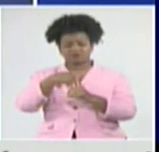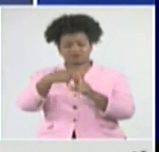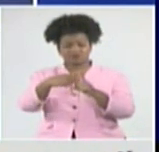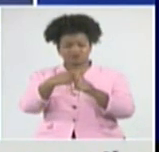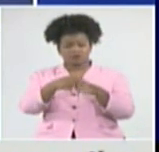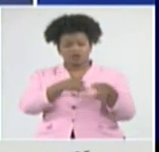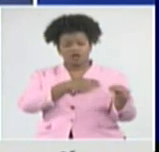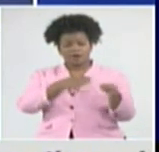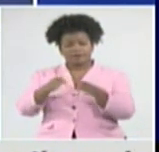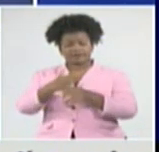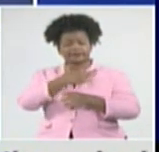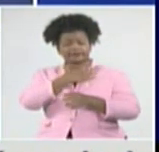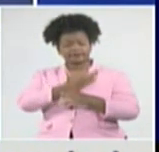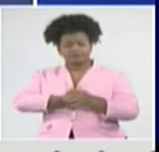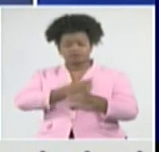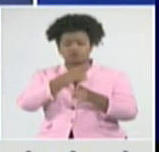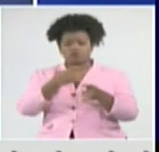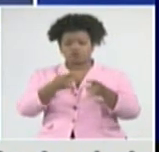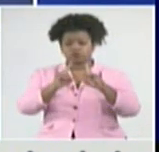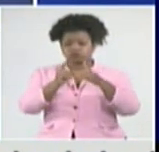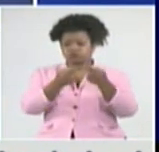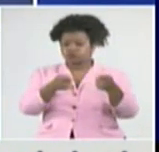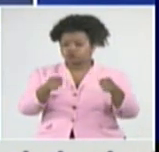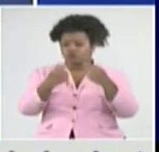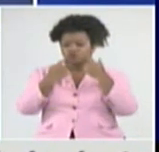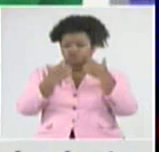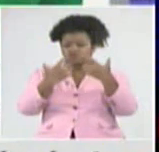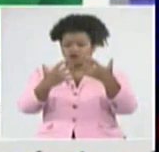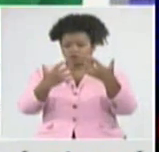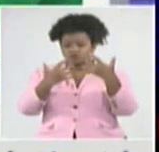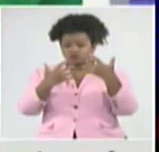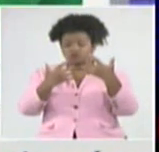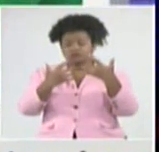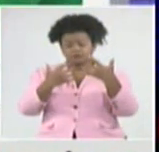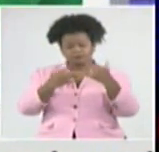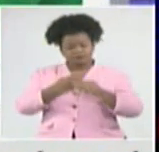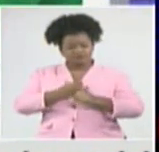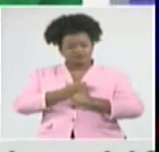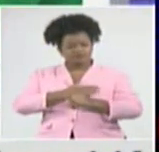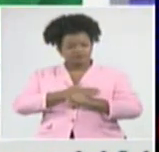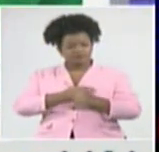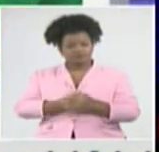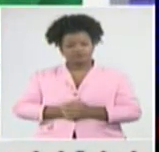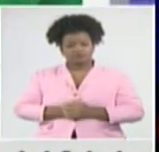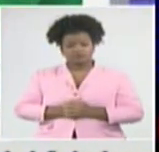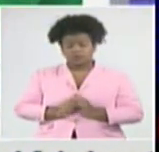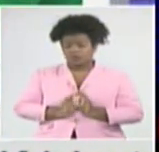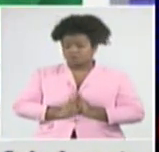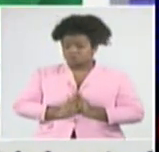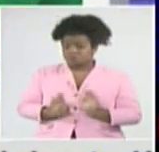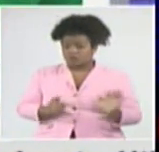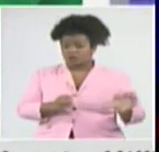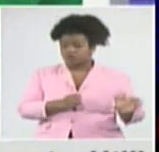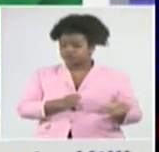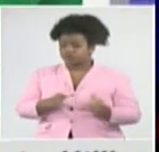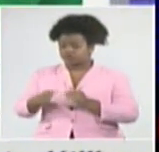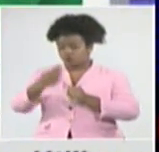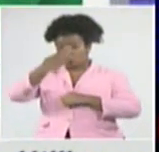Alberto Álvarez. Realmente muy doloroso. Bien. En Cuba ingresados